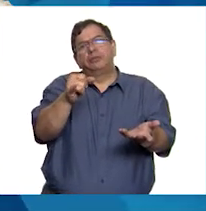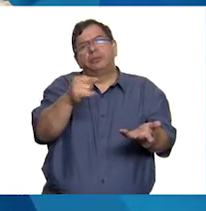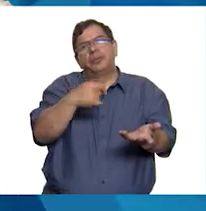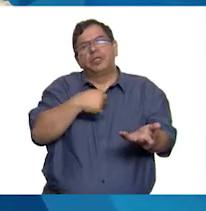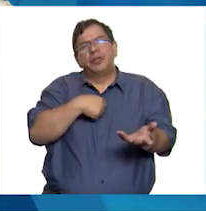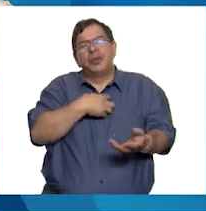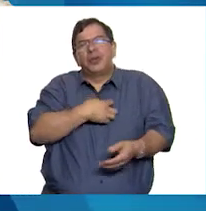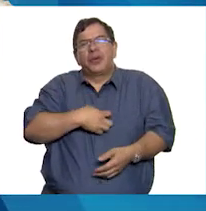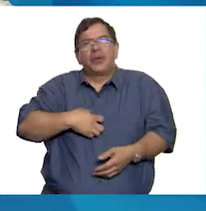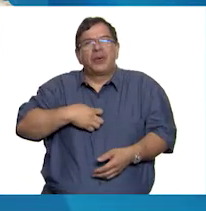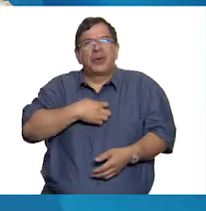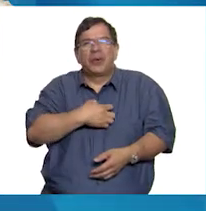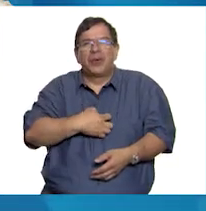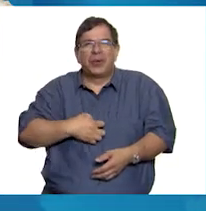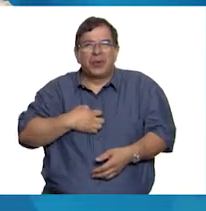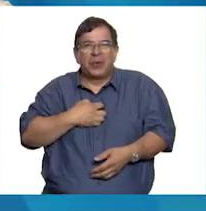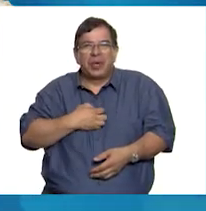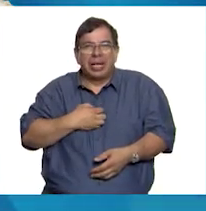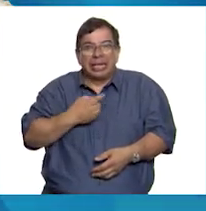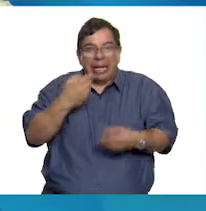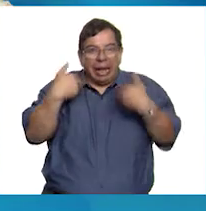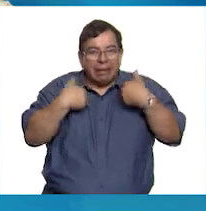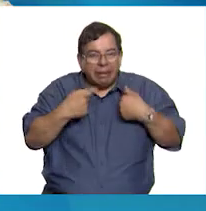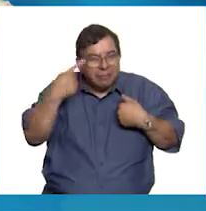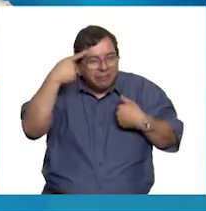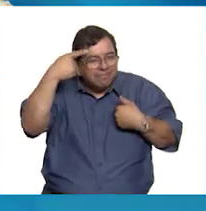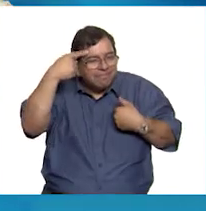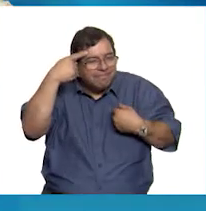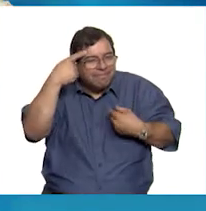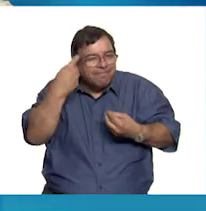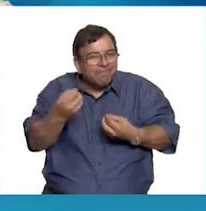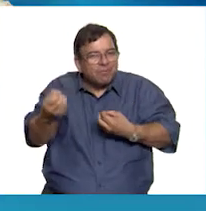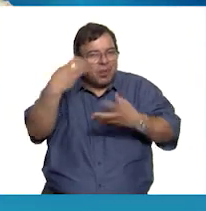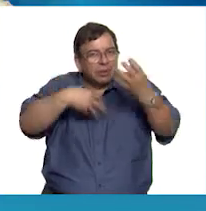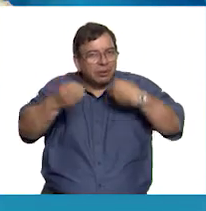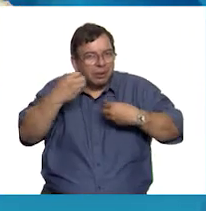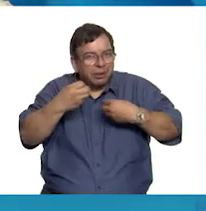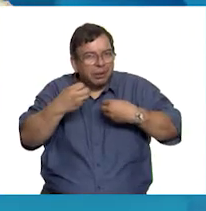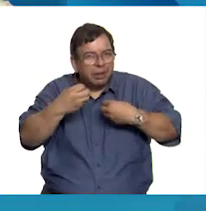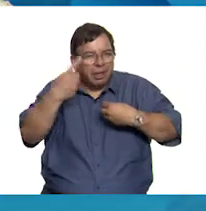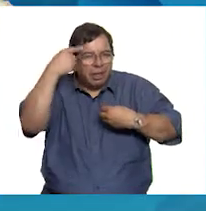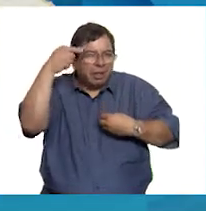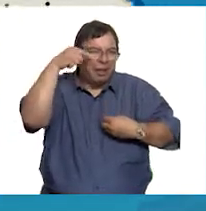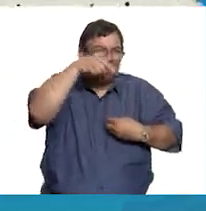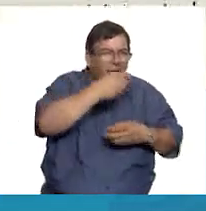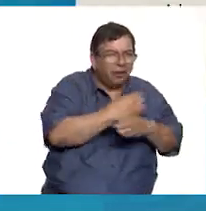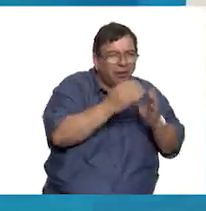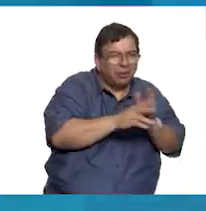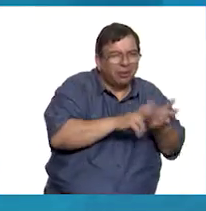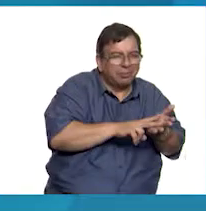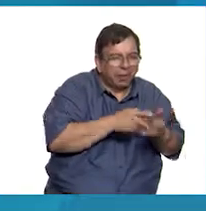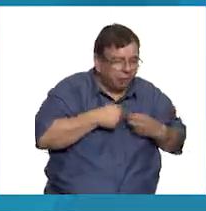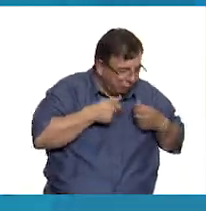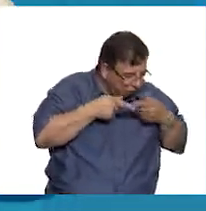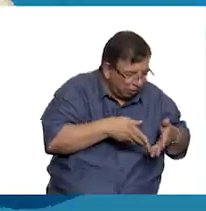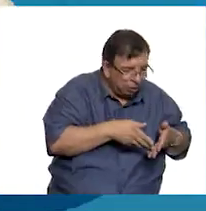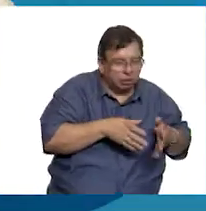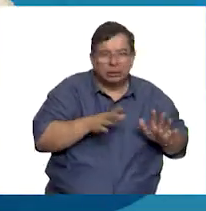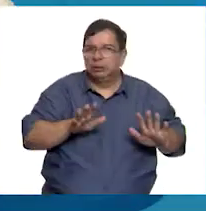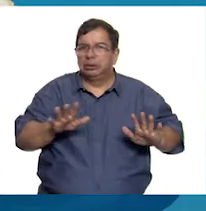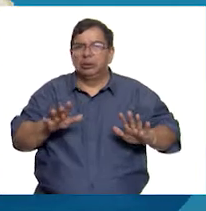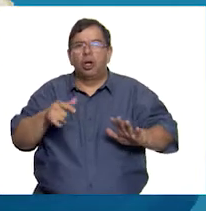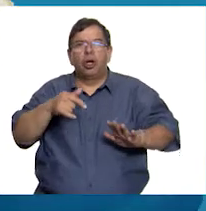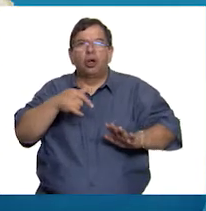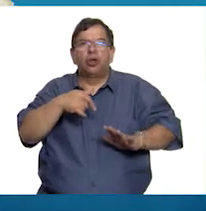contento poner riquezas en mi entendimiento que no mi entendimiento en las riquezas. Yo no estimo